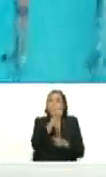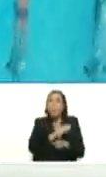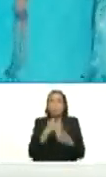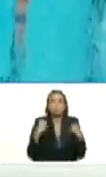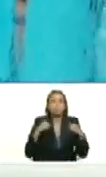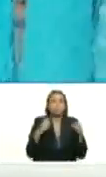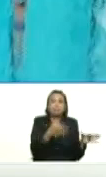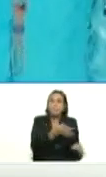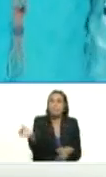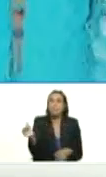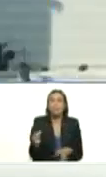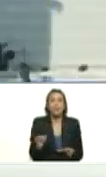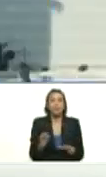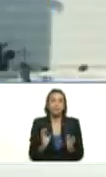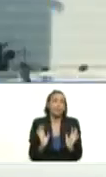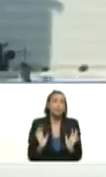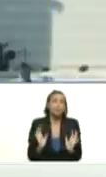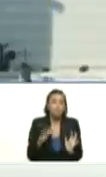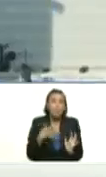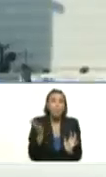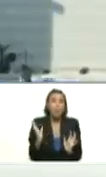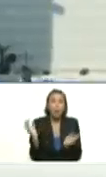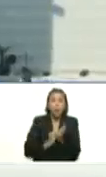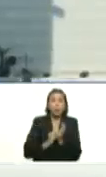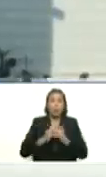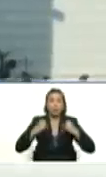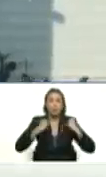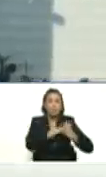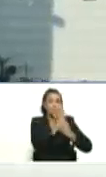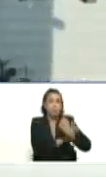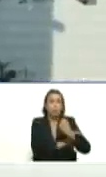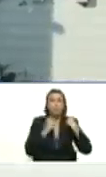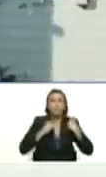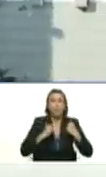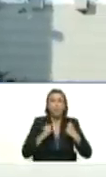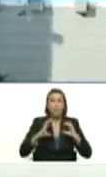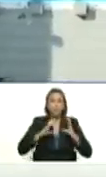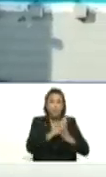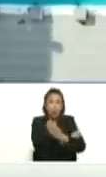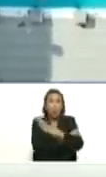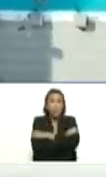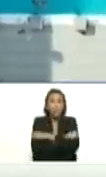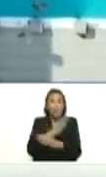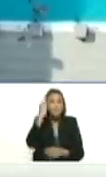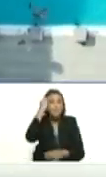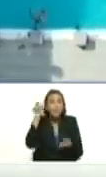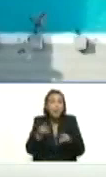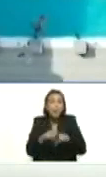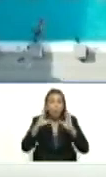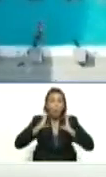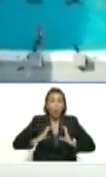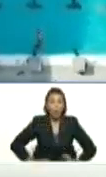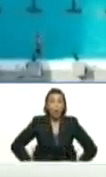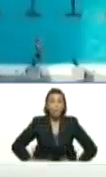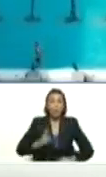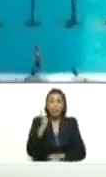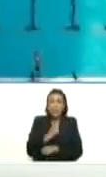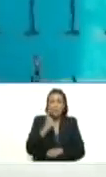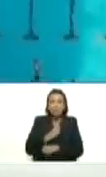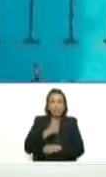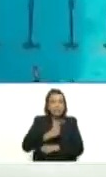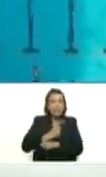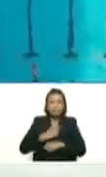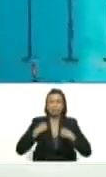ahí dándole ah ya está en forma otra vez porque los músculos tienen memoria y cuando los vas exigiendo